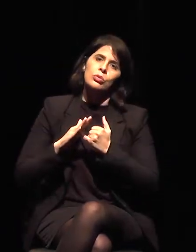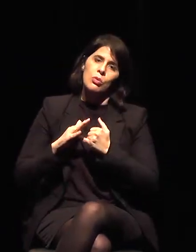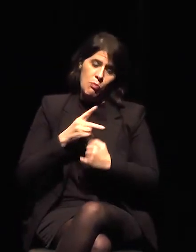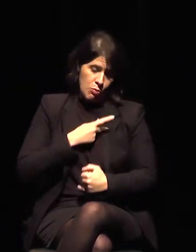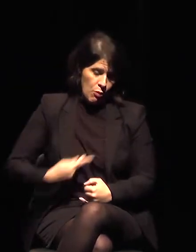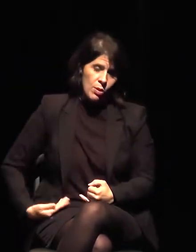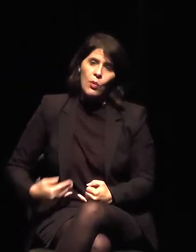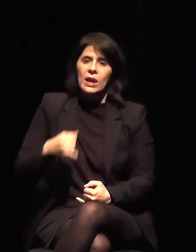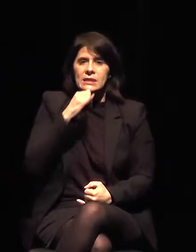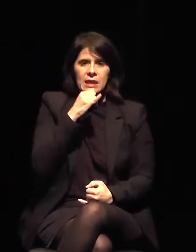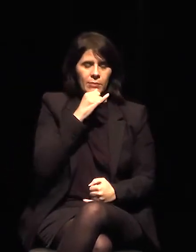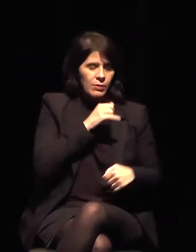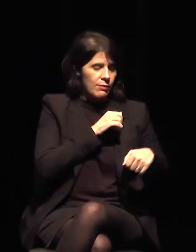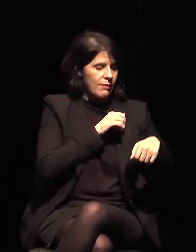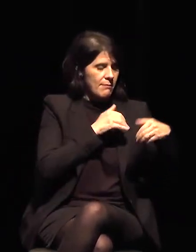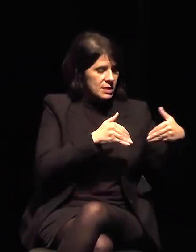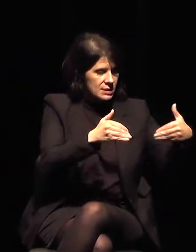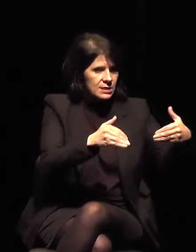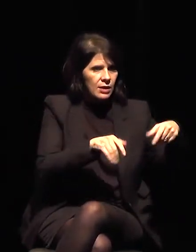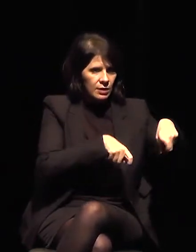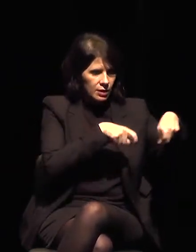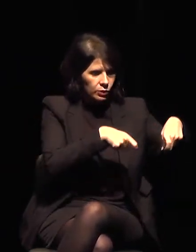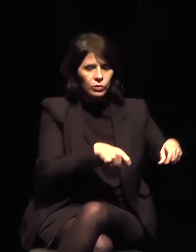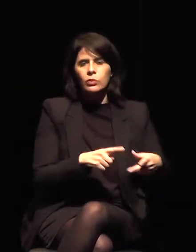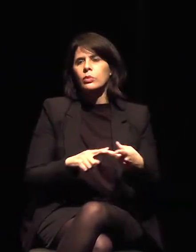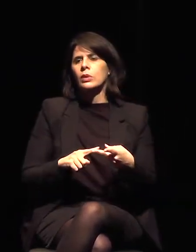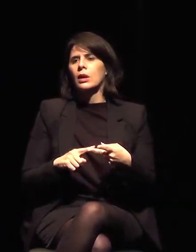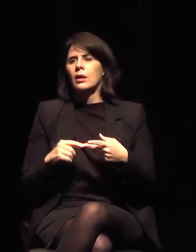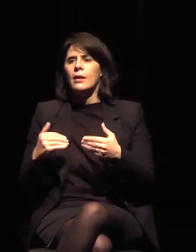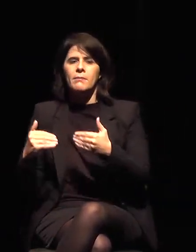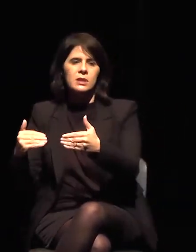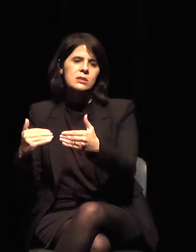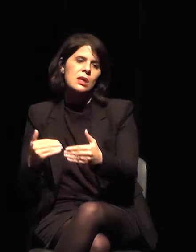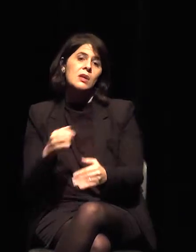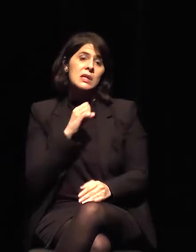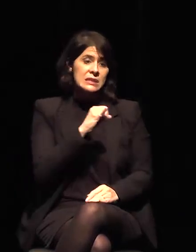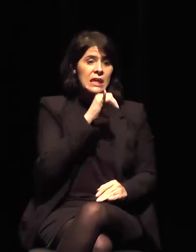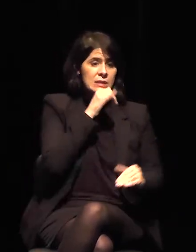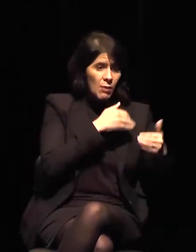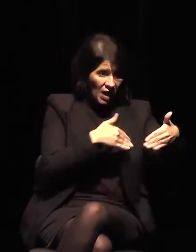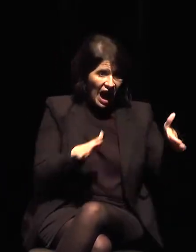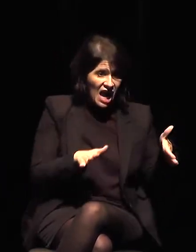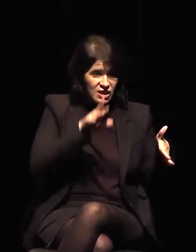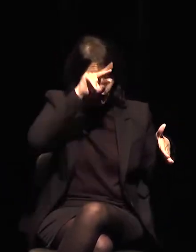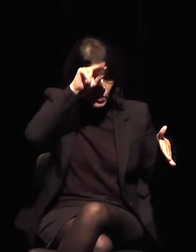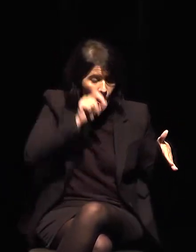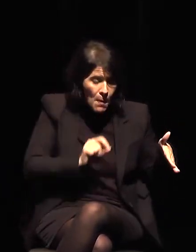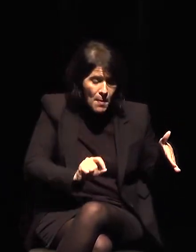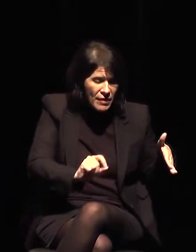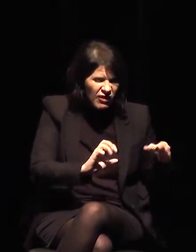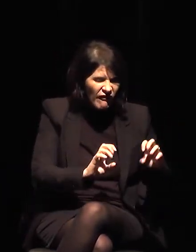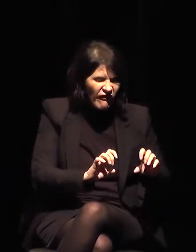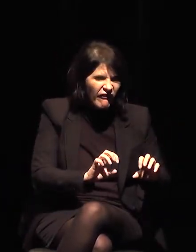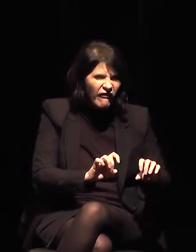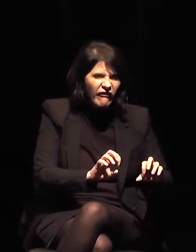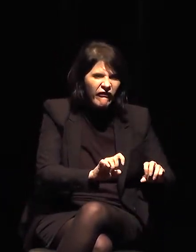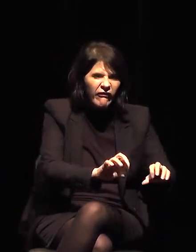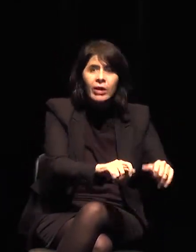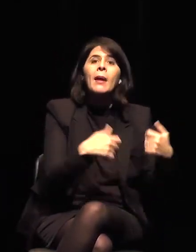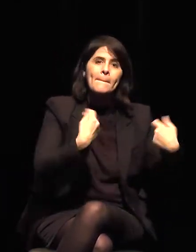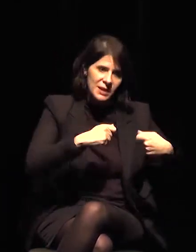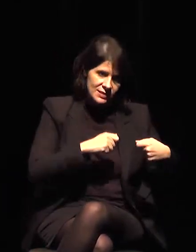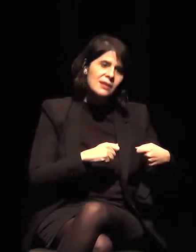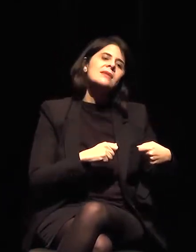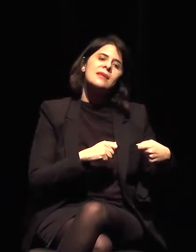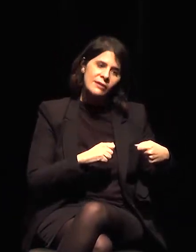ministerios. Por ejemplo, si hay que fumigar cajas o no, o las tablas tan conocidas, la tabla